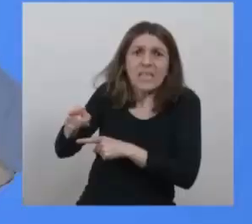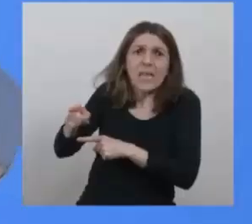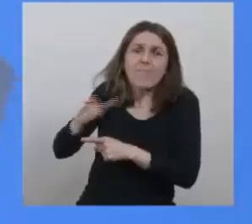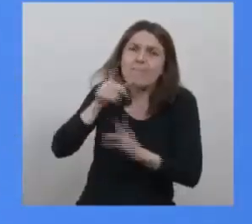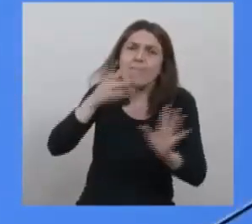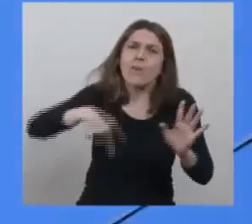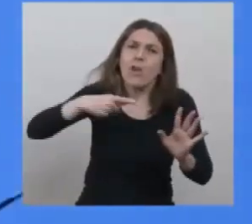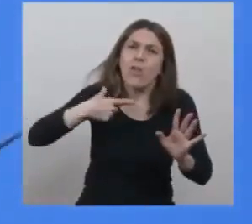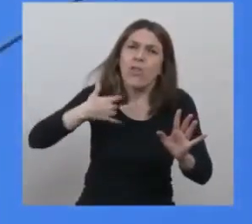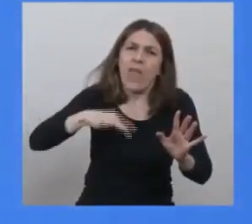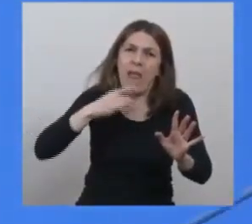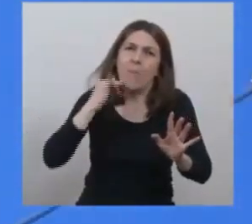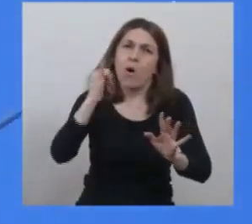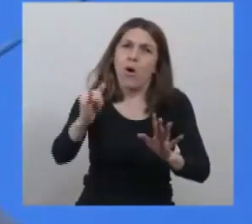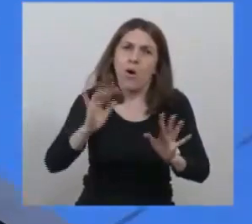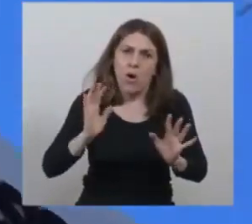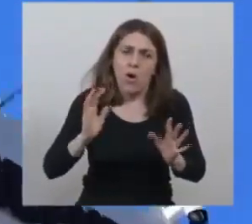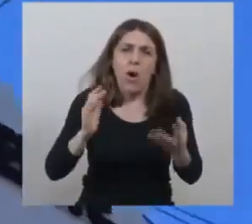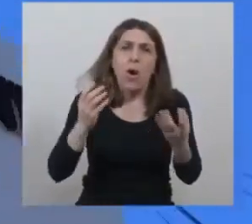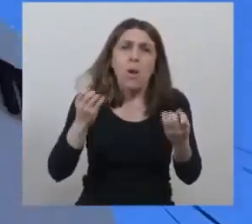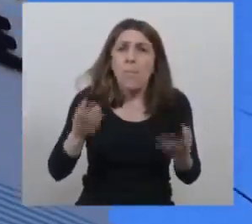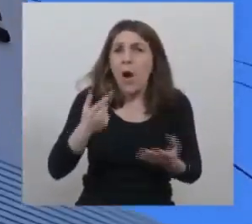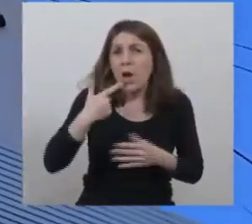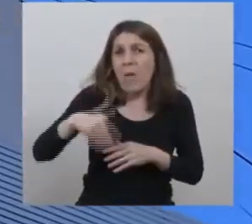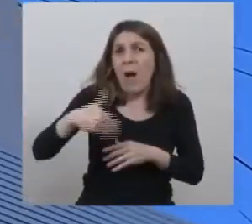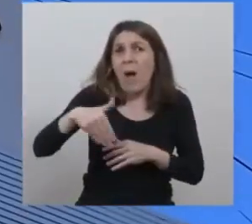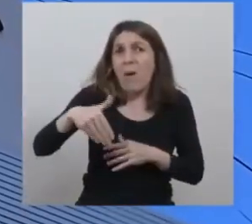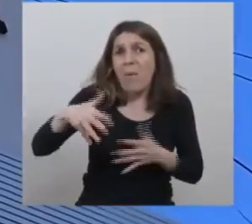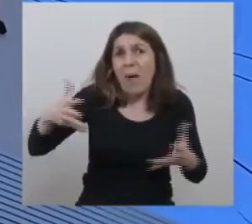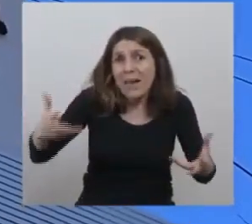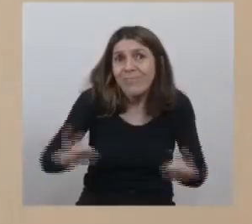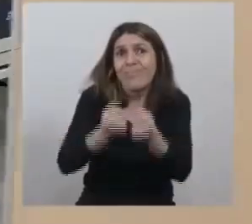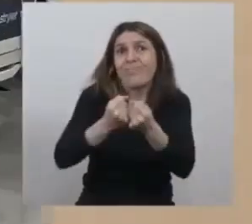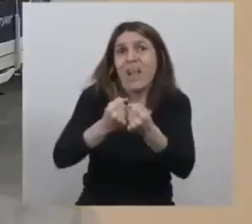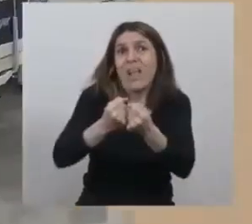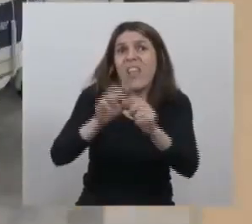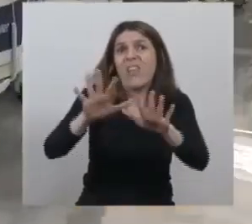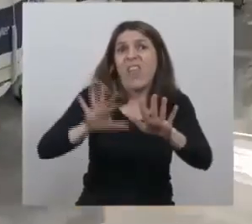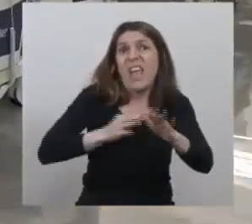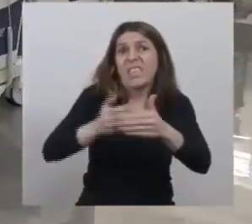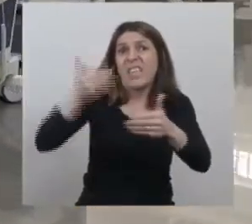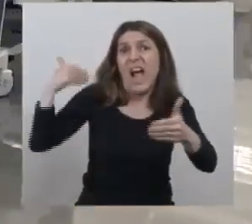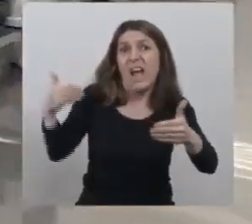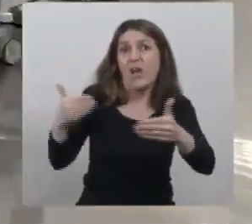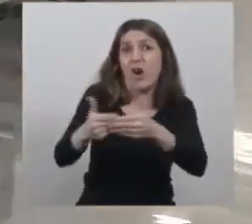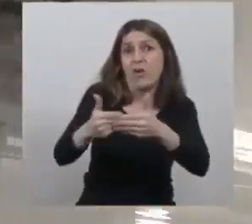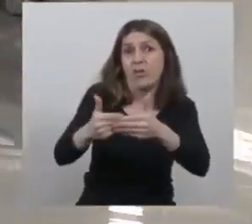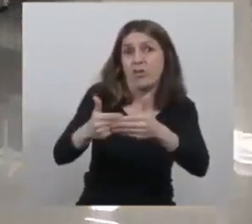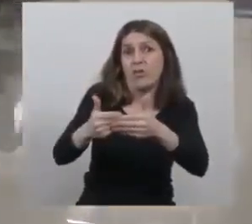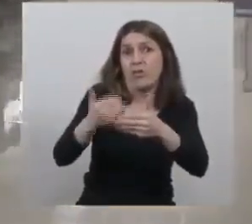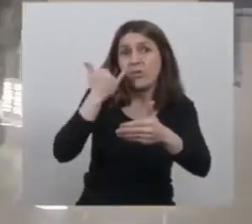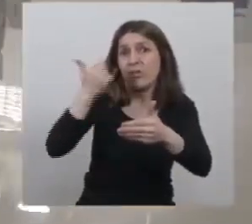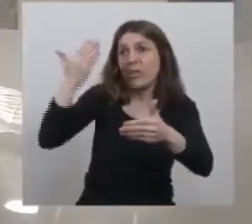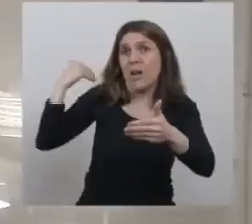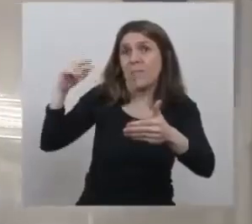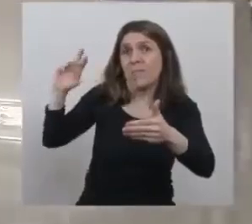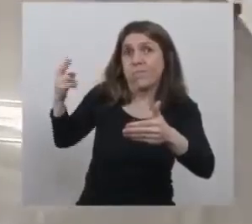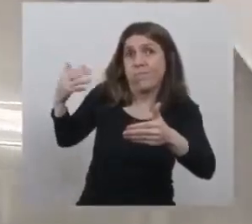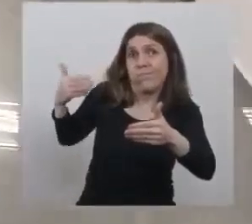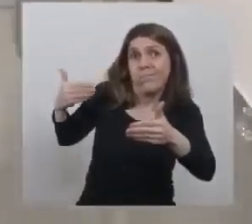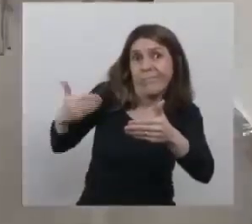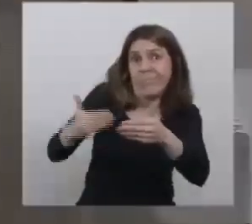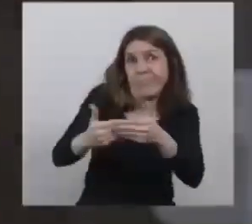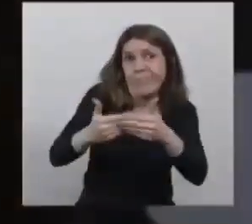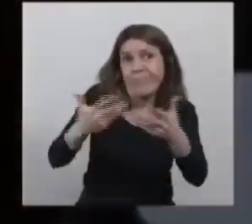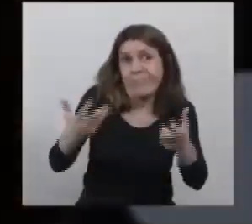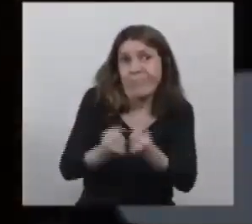que decirlo porque muy pronto se cumplen 10 años, 10 años de su partida.